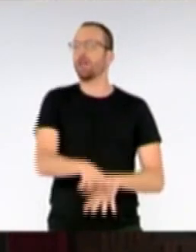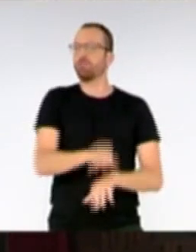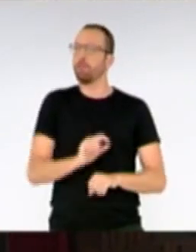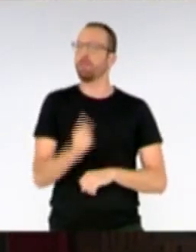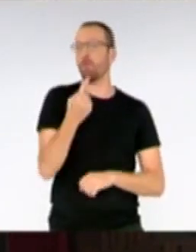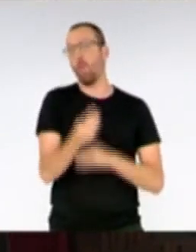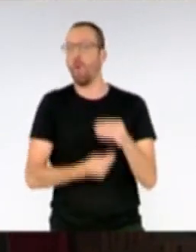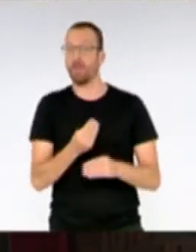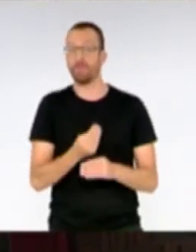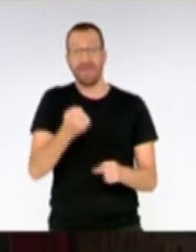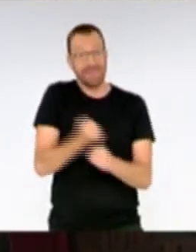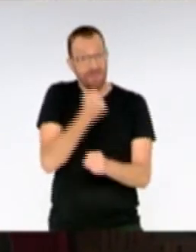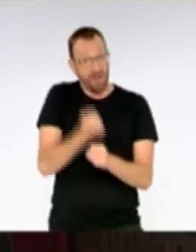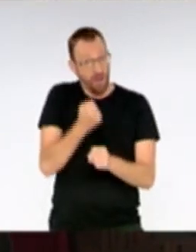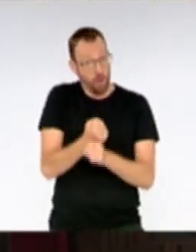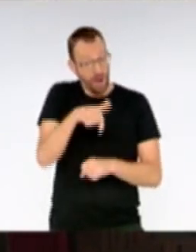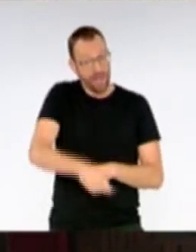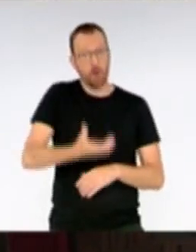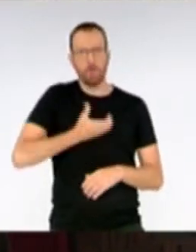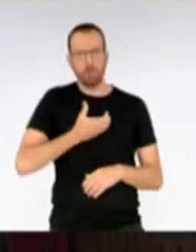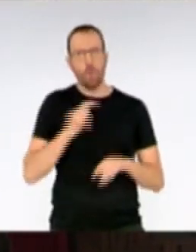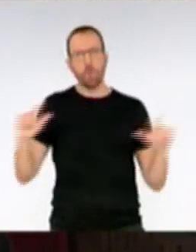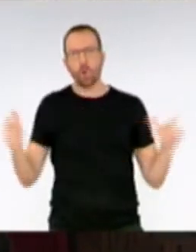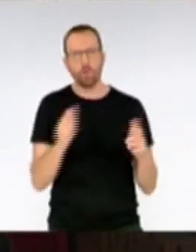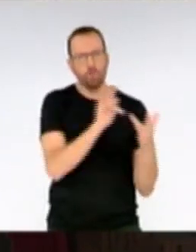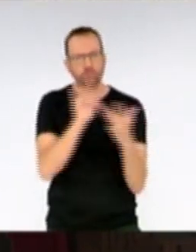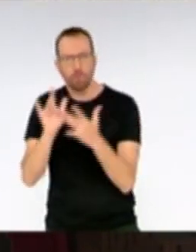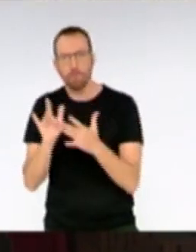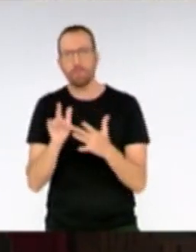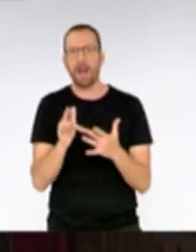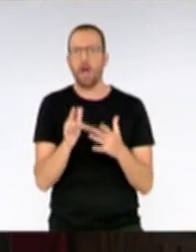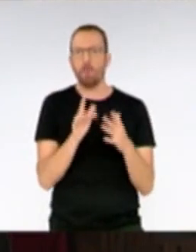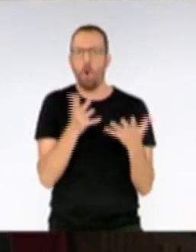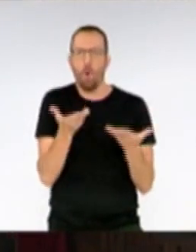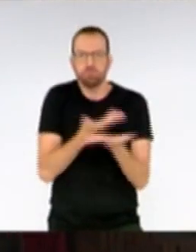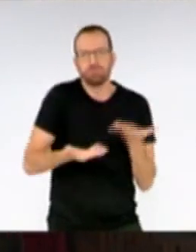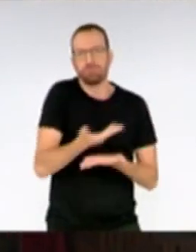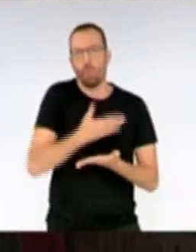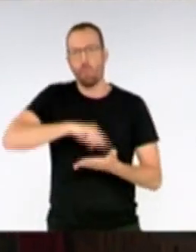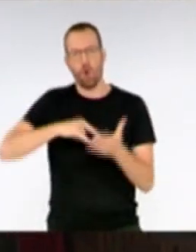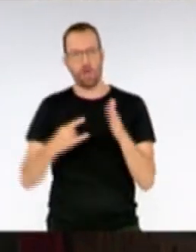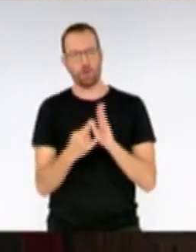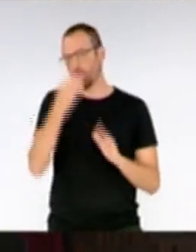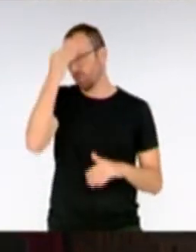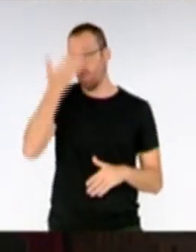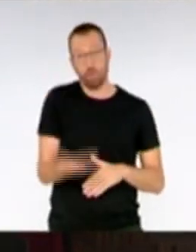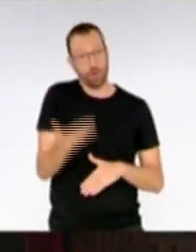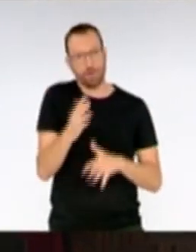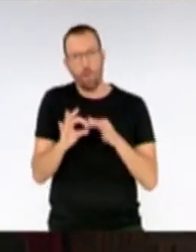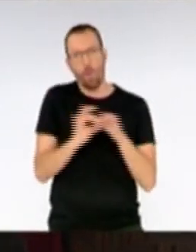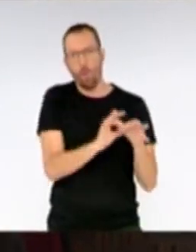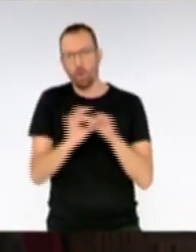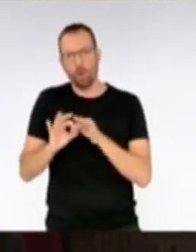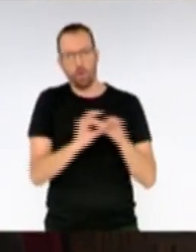haría es reunirme con todos los trabajadores y trabajadoras del ayuntamiento para serles cómplices de nuestro proyecto. Creo que es muy importante caminar de la mano de